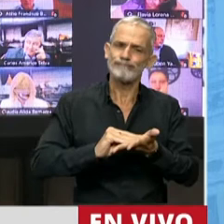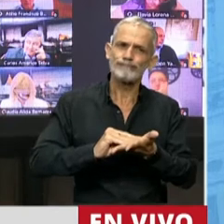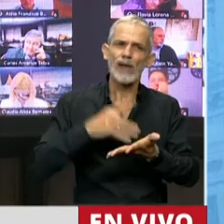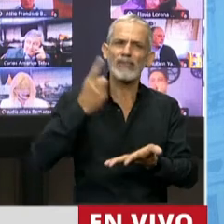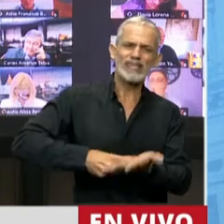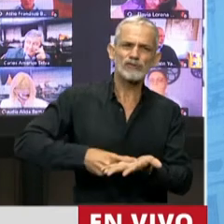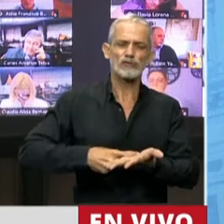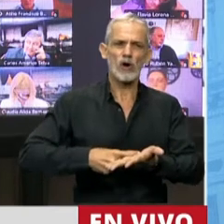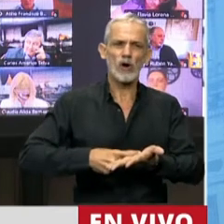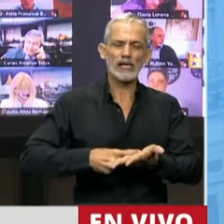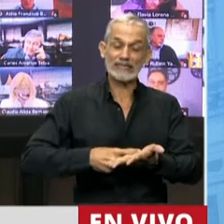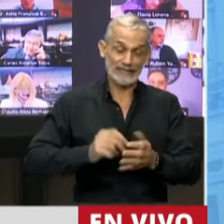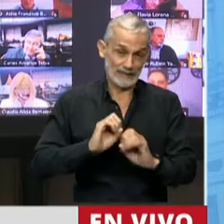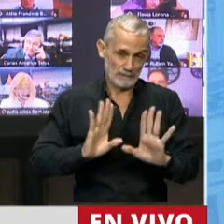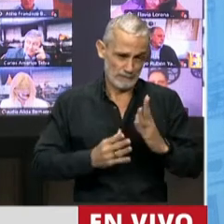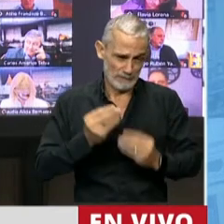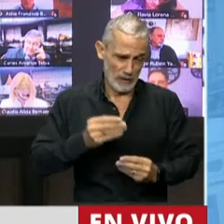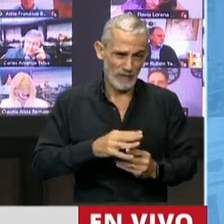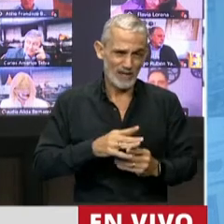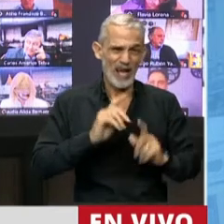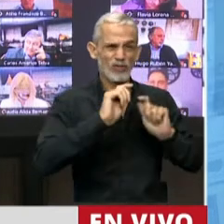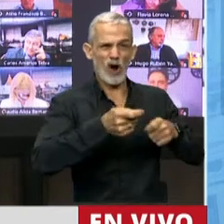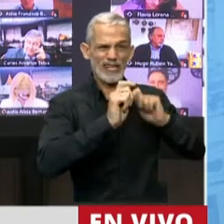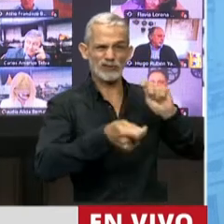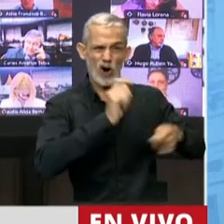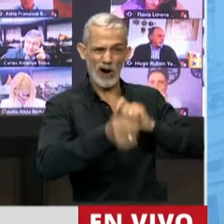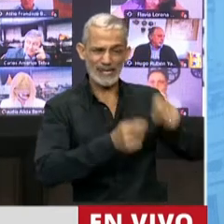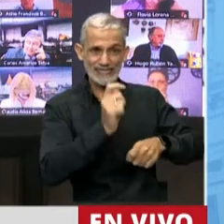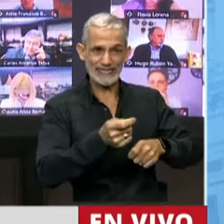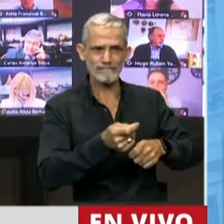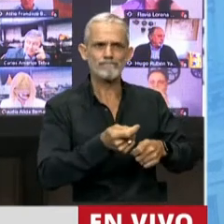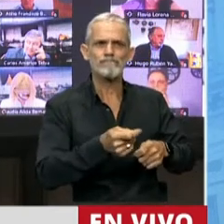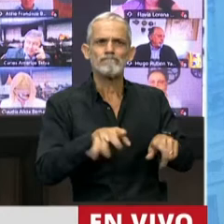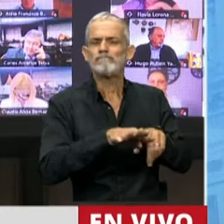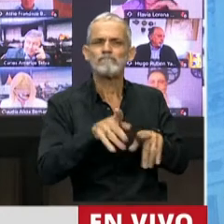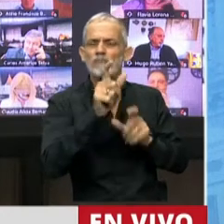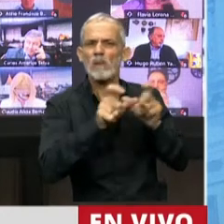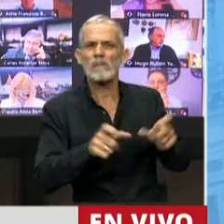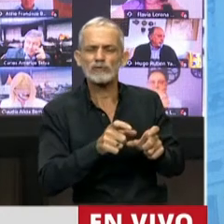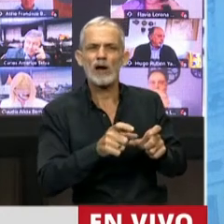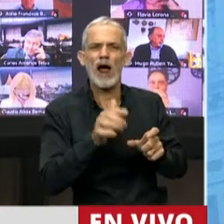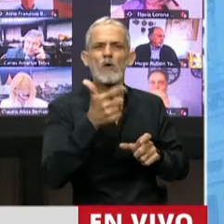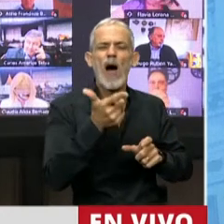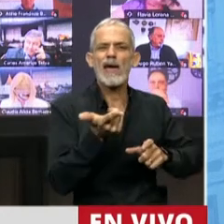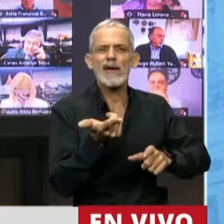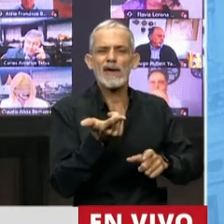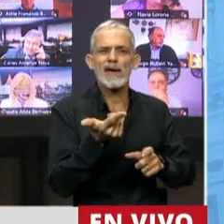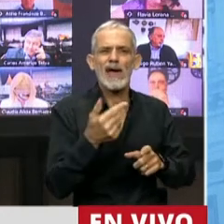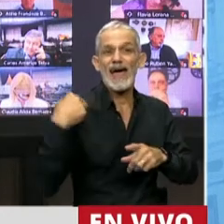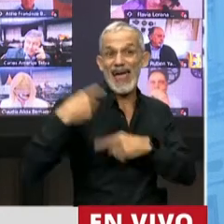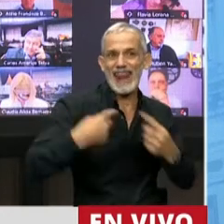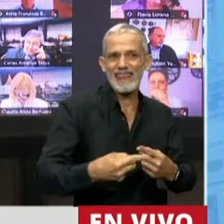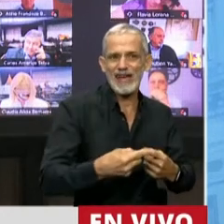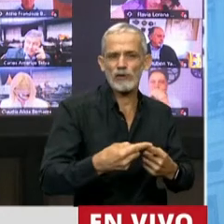decisión absolutamente desacertada al igualar las donaciones realizadas a quienes no revestían la calidad de herederos